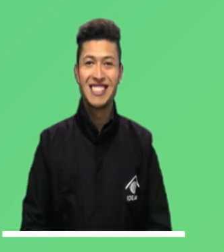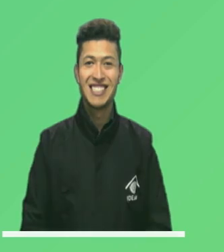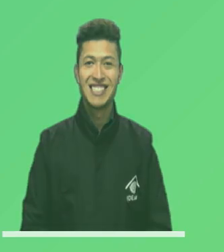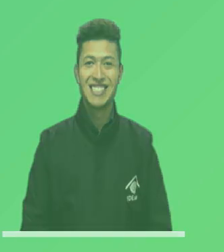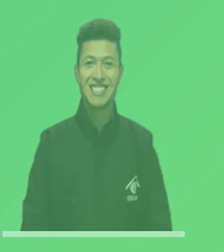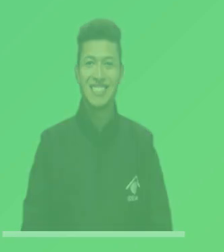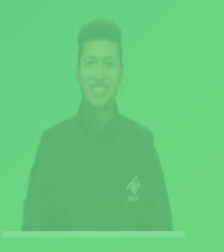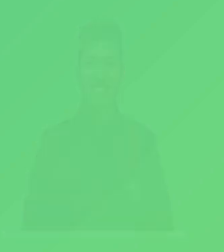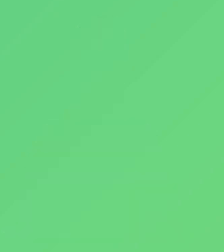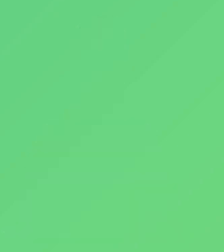mejores decisiones.